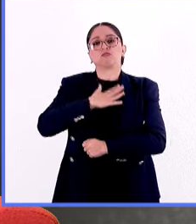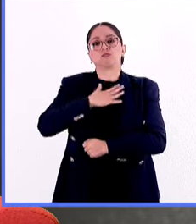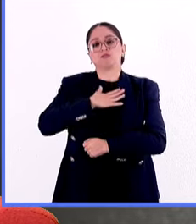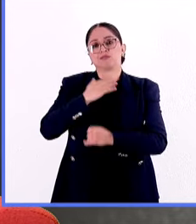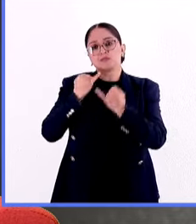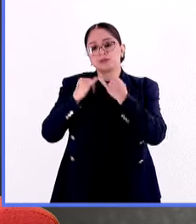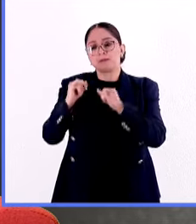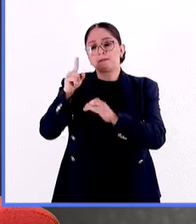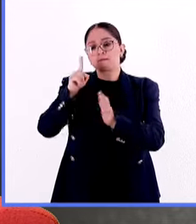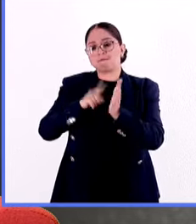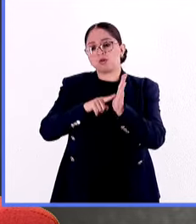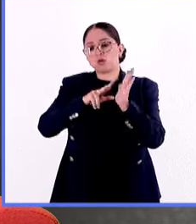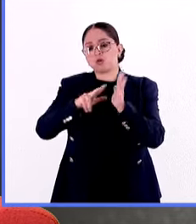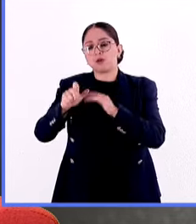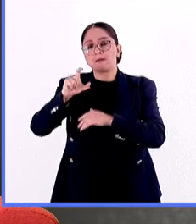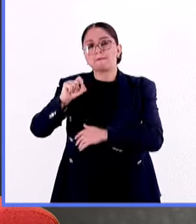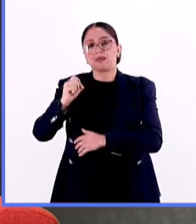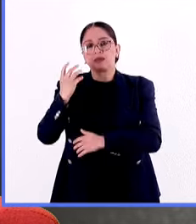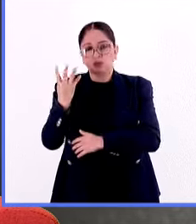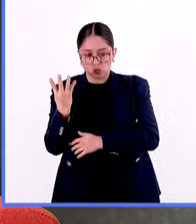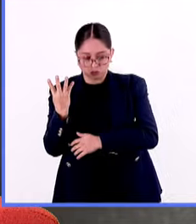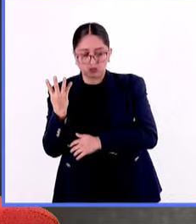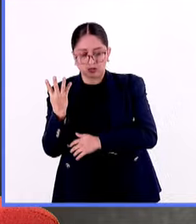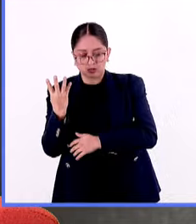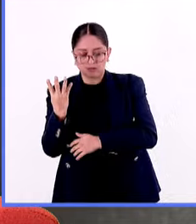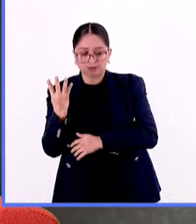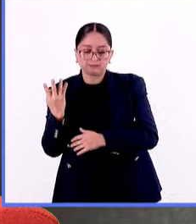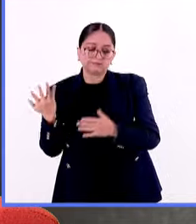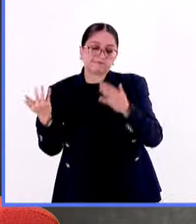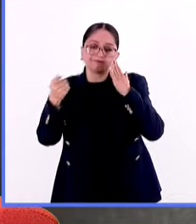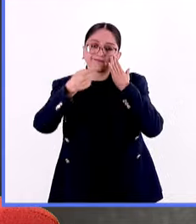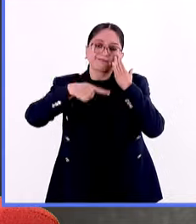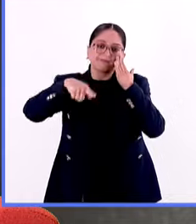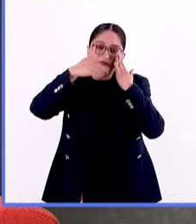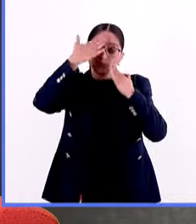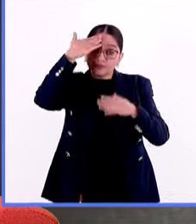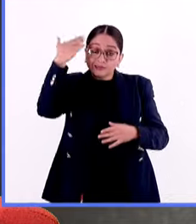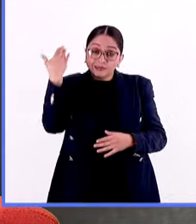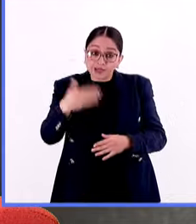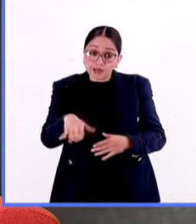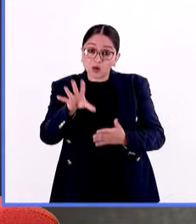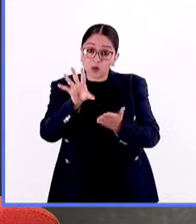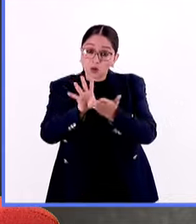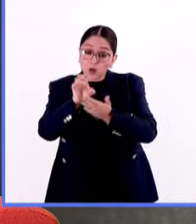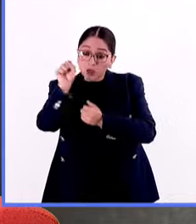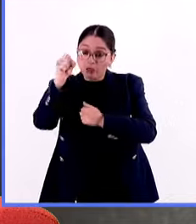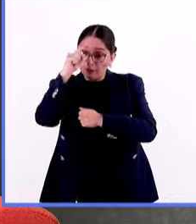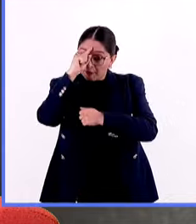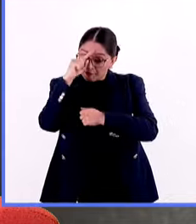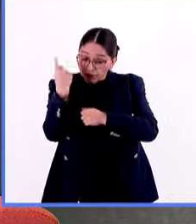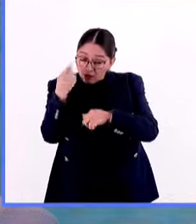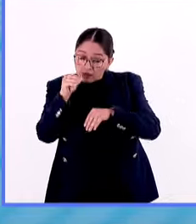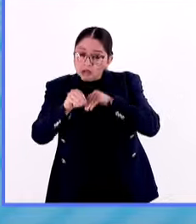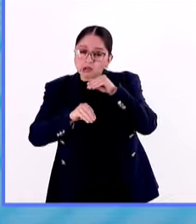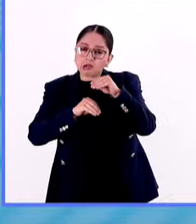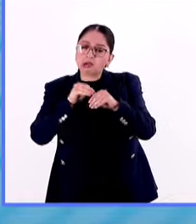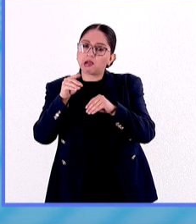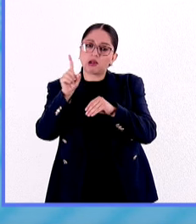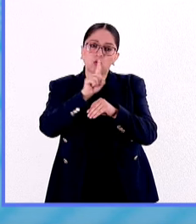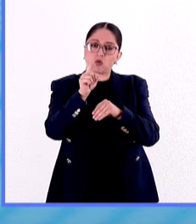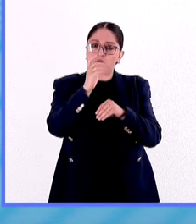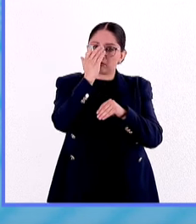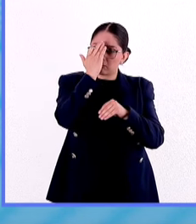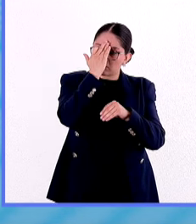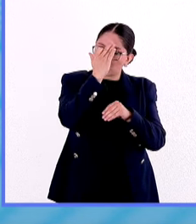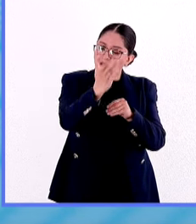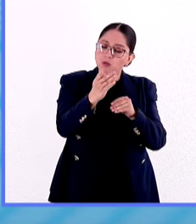1824. Pero como todos saben, hacer una constitución toma tiempo y si